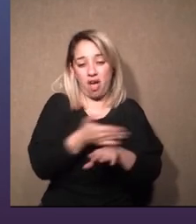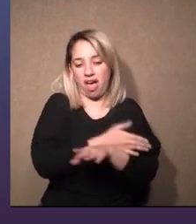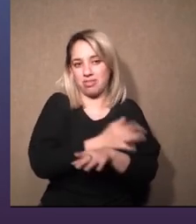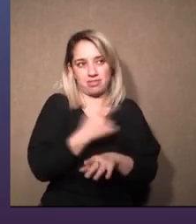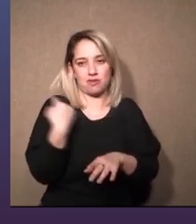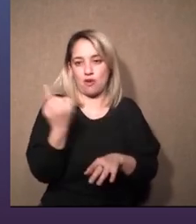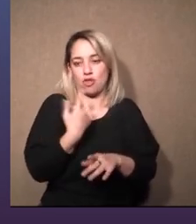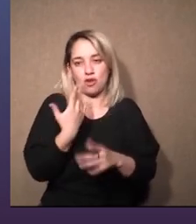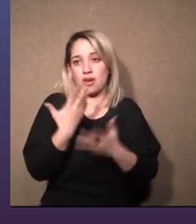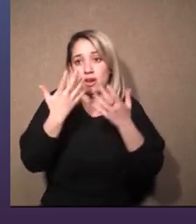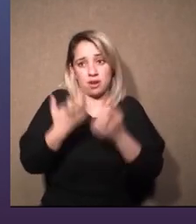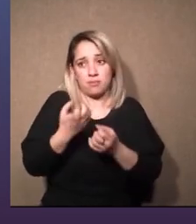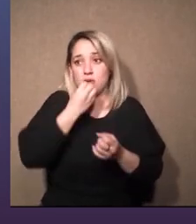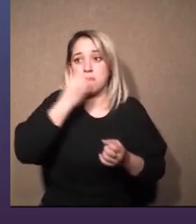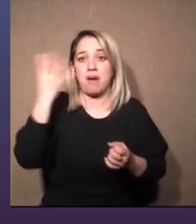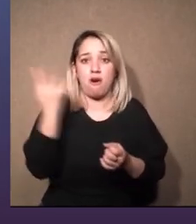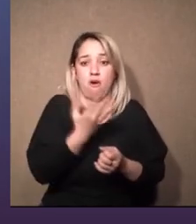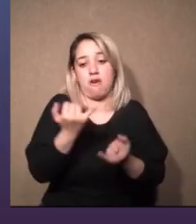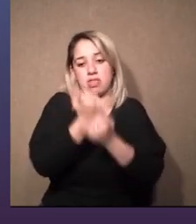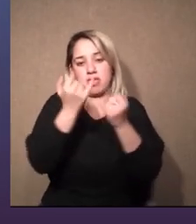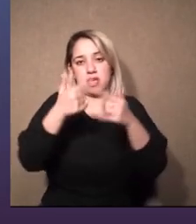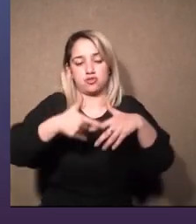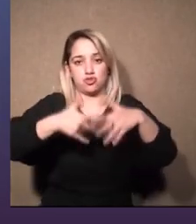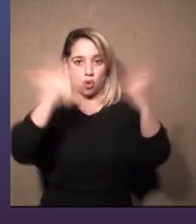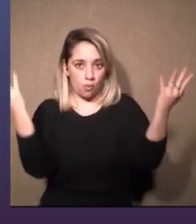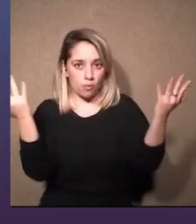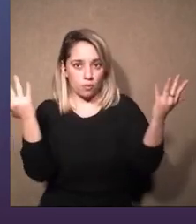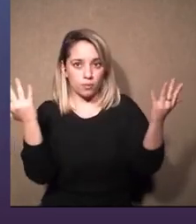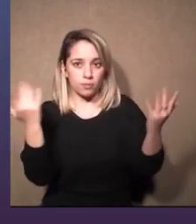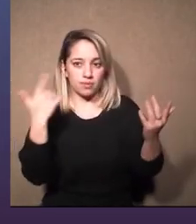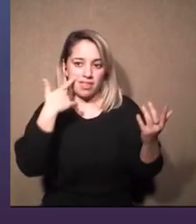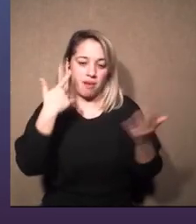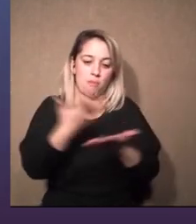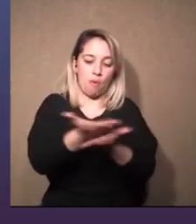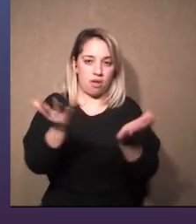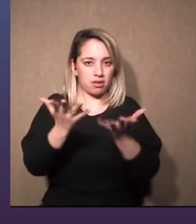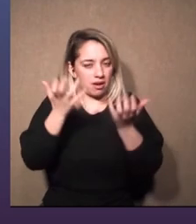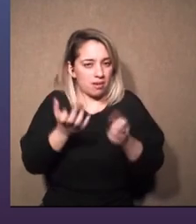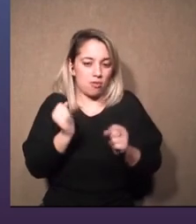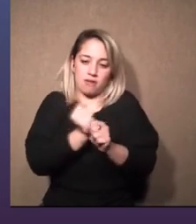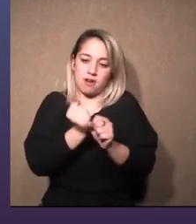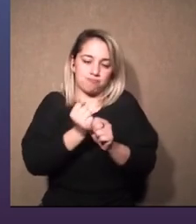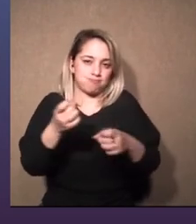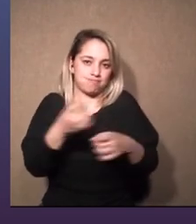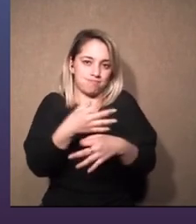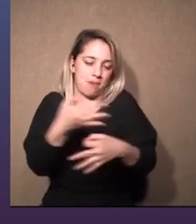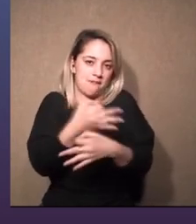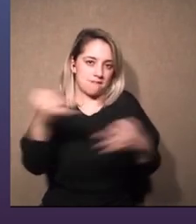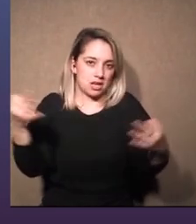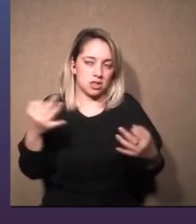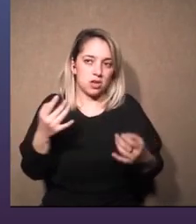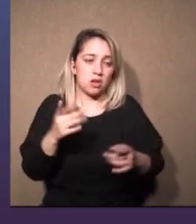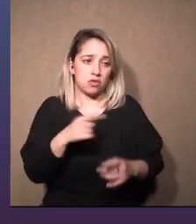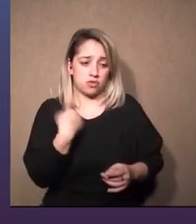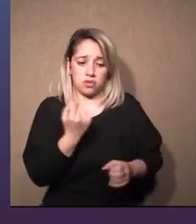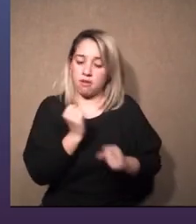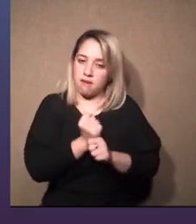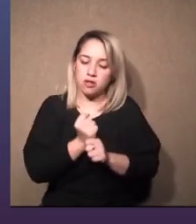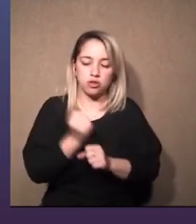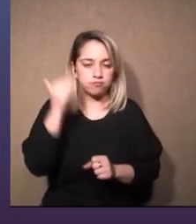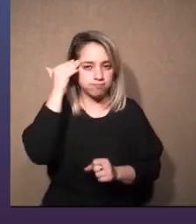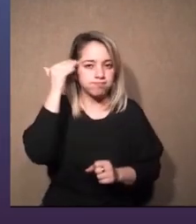que todos queremos digamos lo mejor para el espectáculo trabajando con ciencia y con